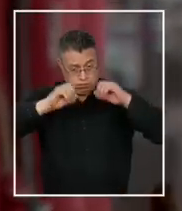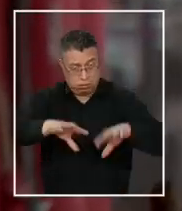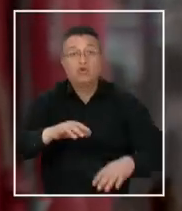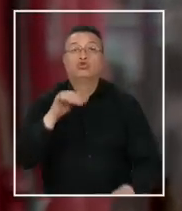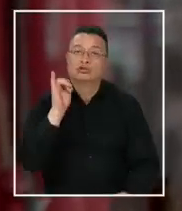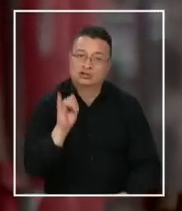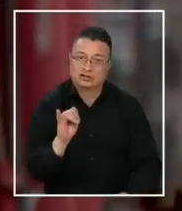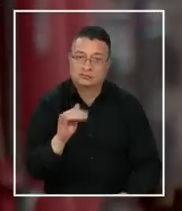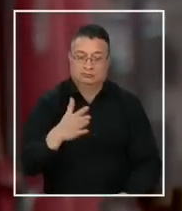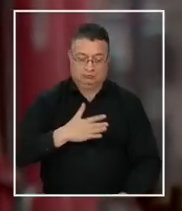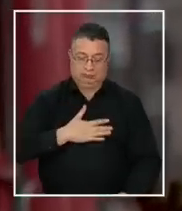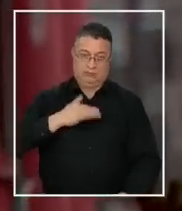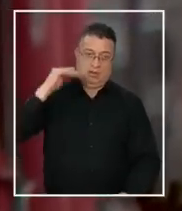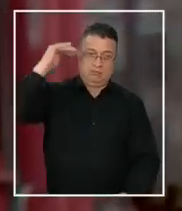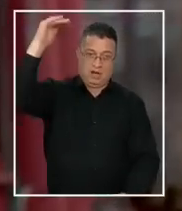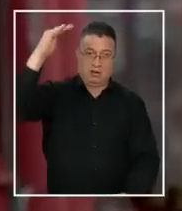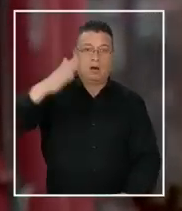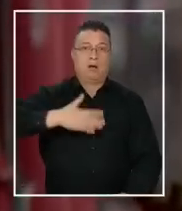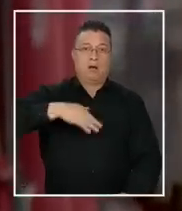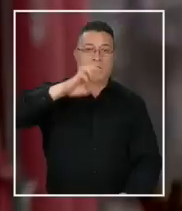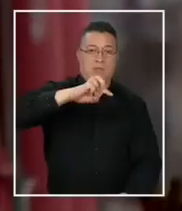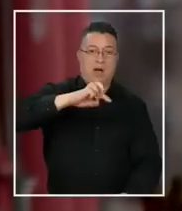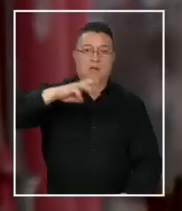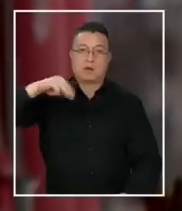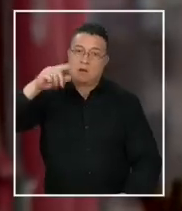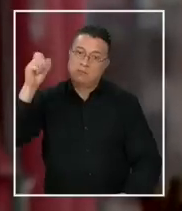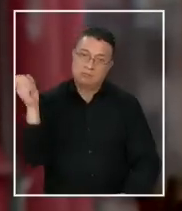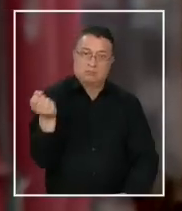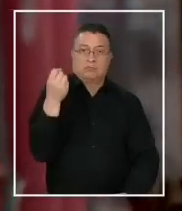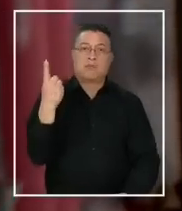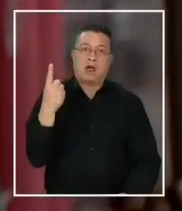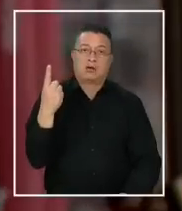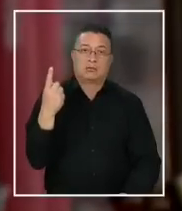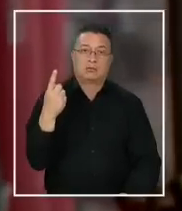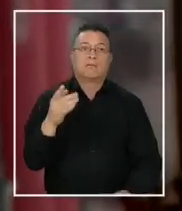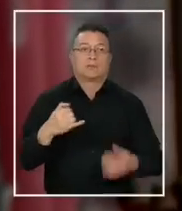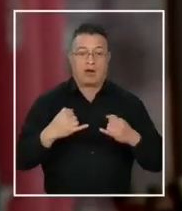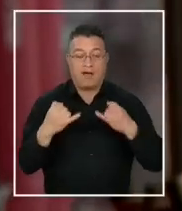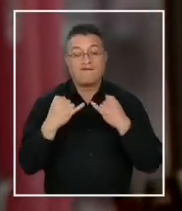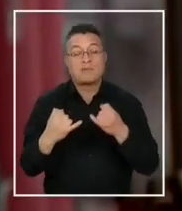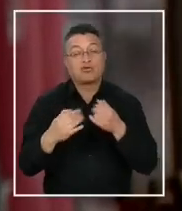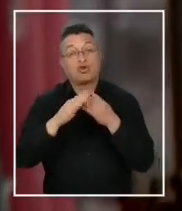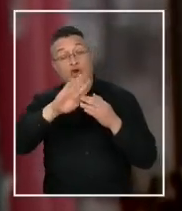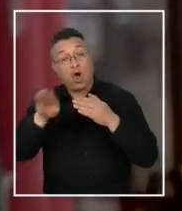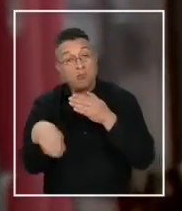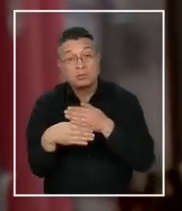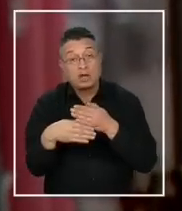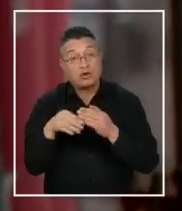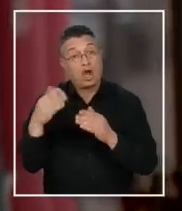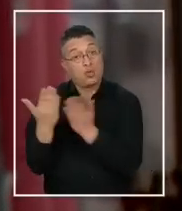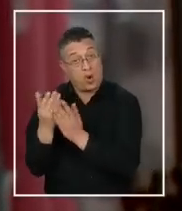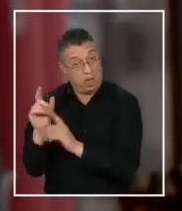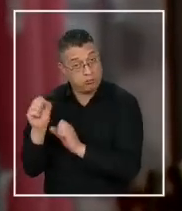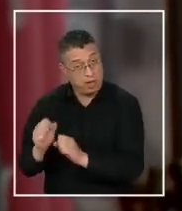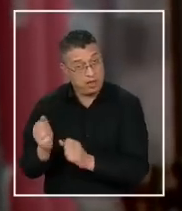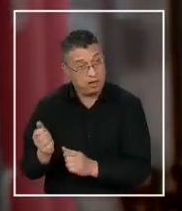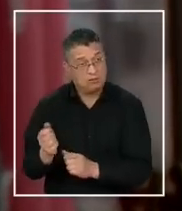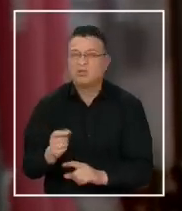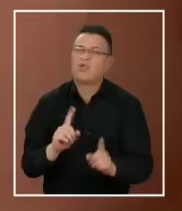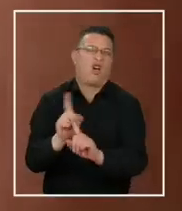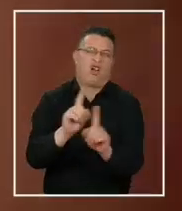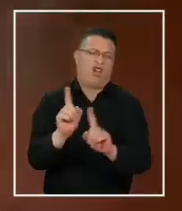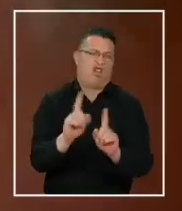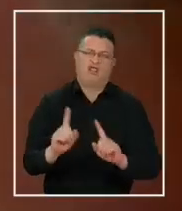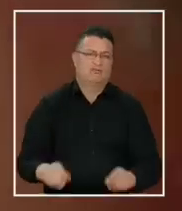Exactamente. Ellos tienen la prioridad primera, digamos. ¿Como información complementaria tampoco? No,